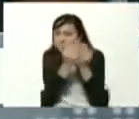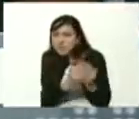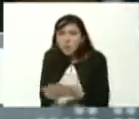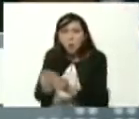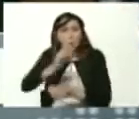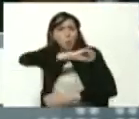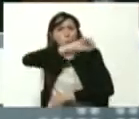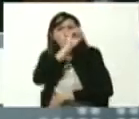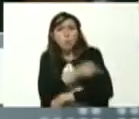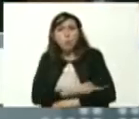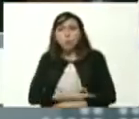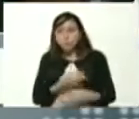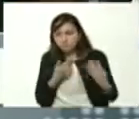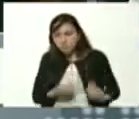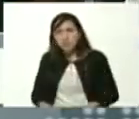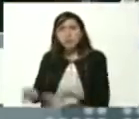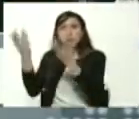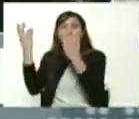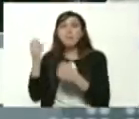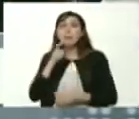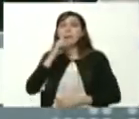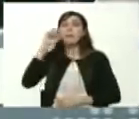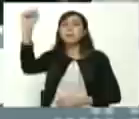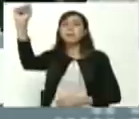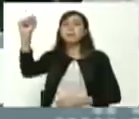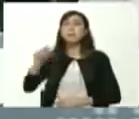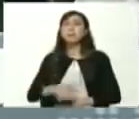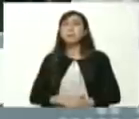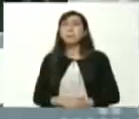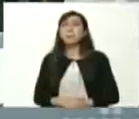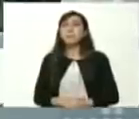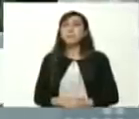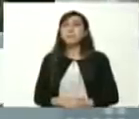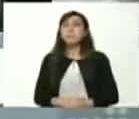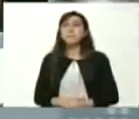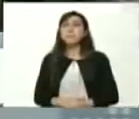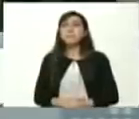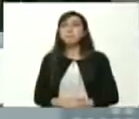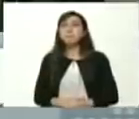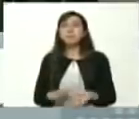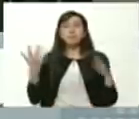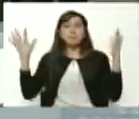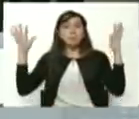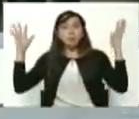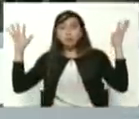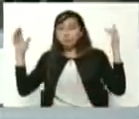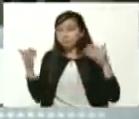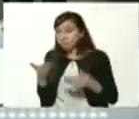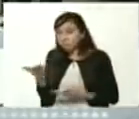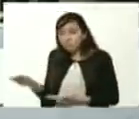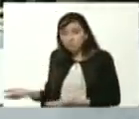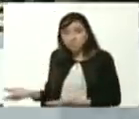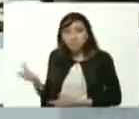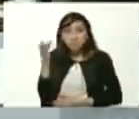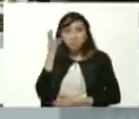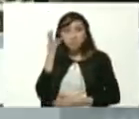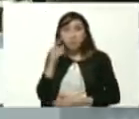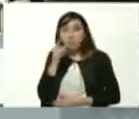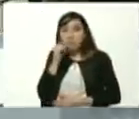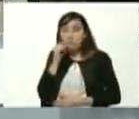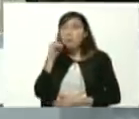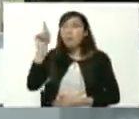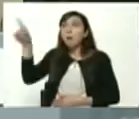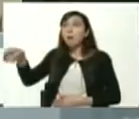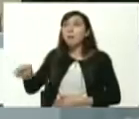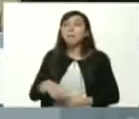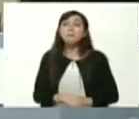fortaleciendo adelante presidente un aplauso desde aquí Jesús Jesús María y